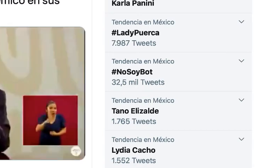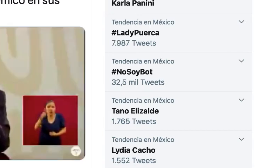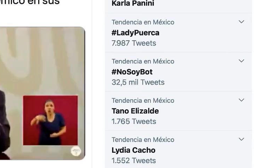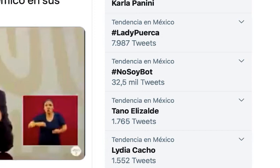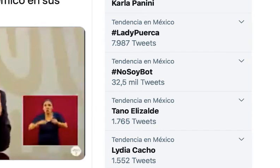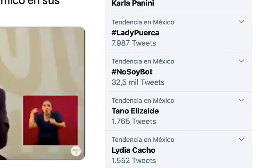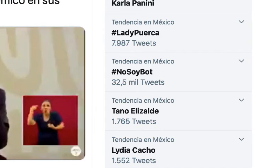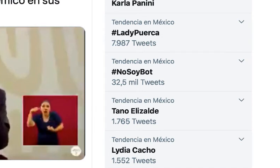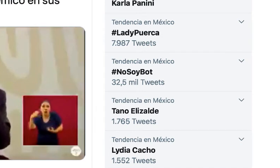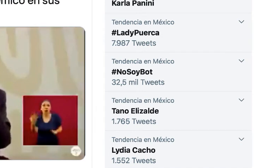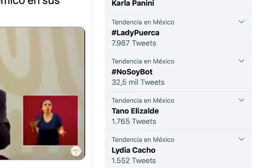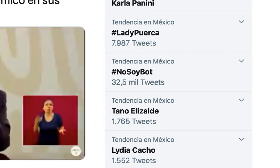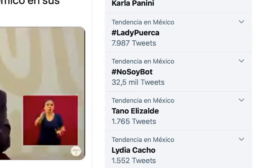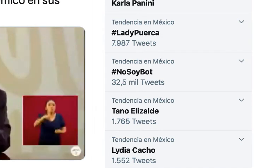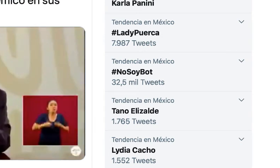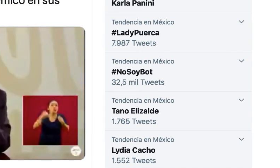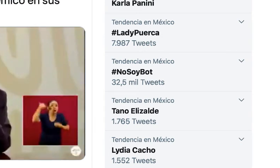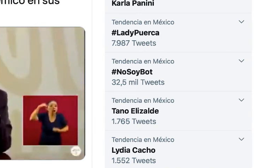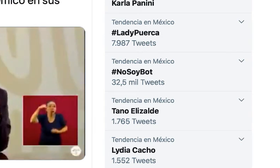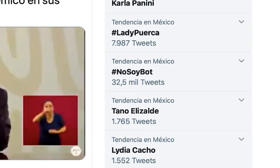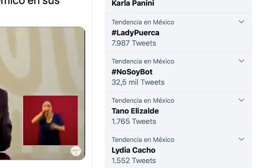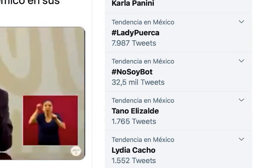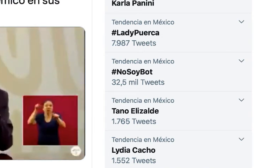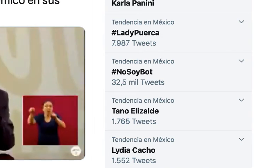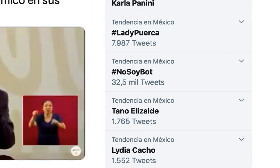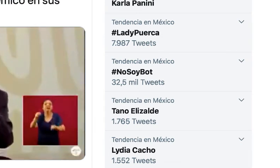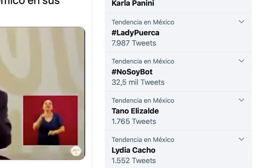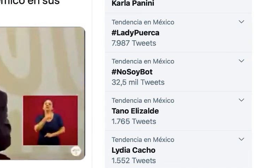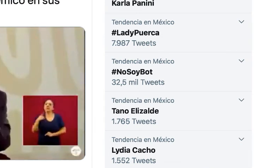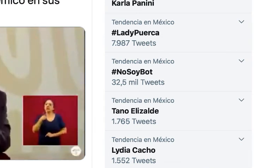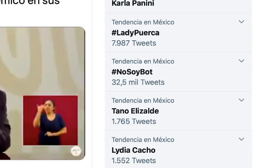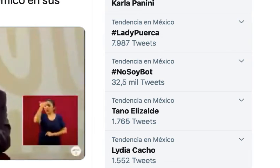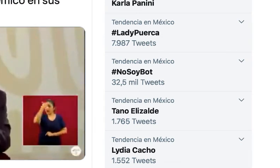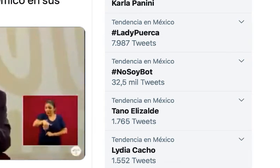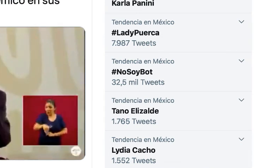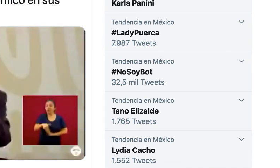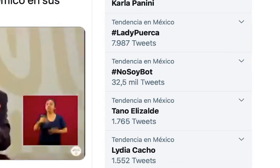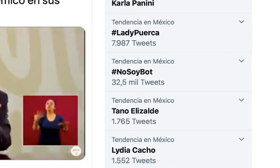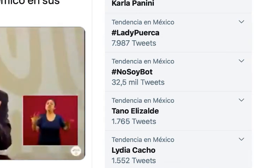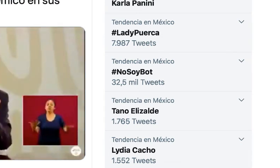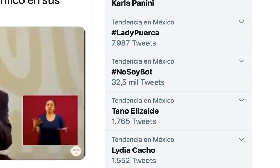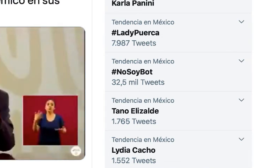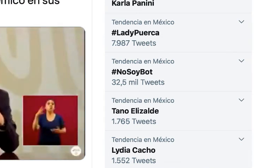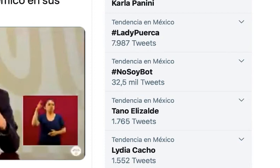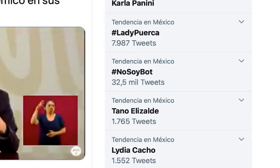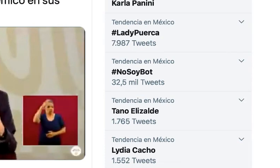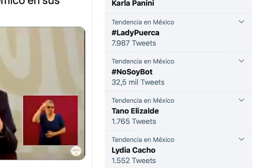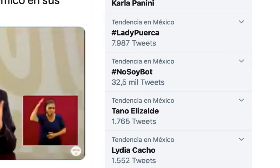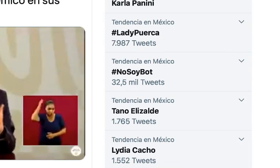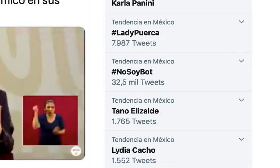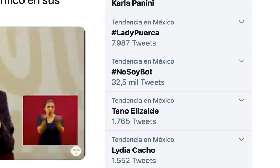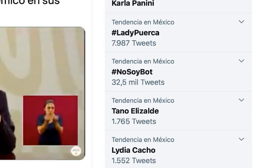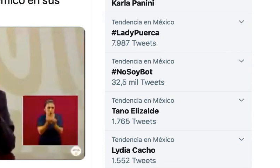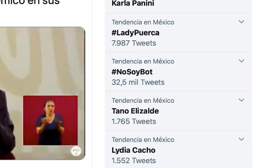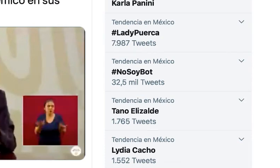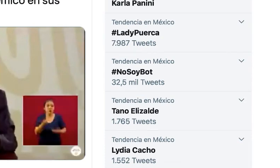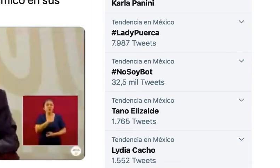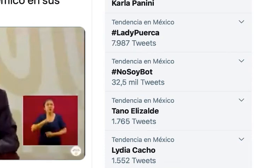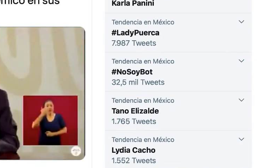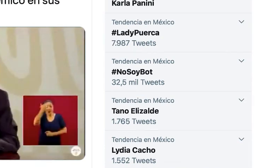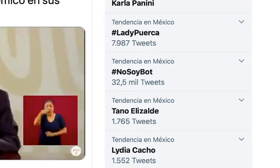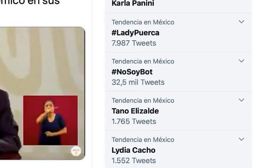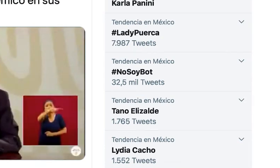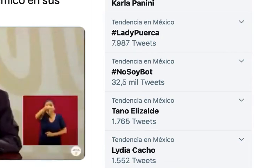paulatina en todo el país. Hoy el subsecretario de Salud, Hugo López-Gatell, da una noticia